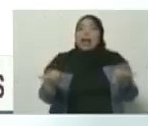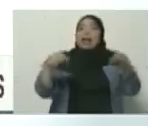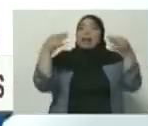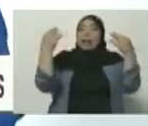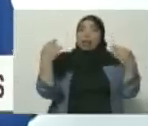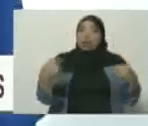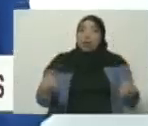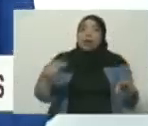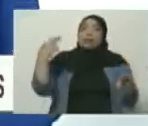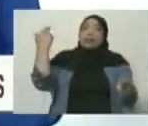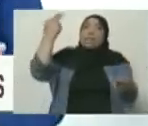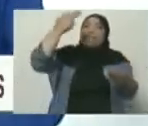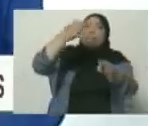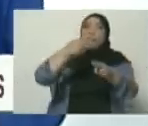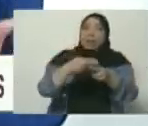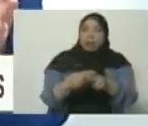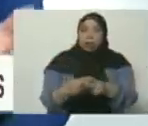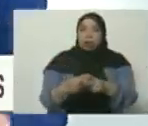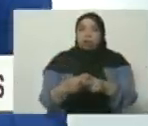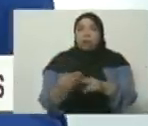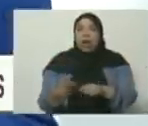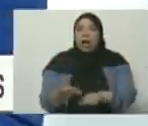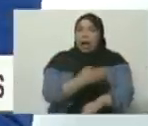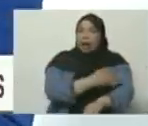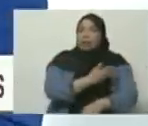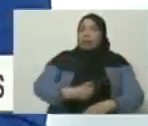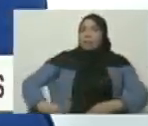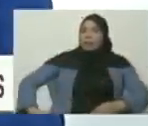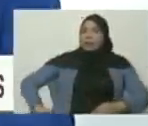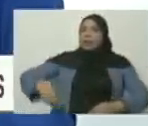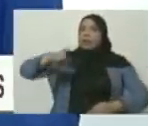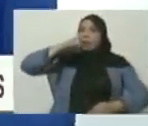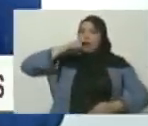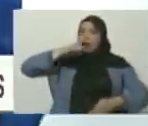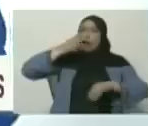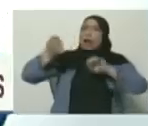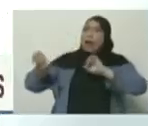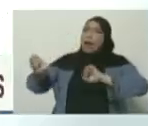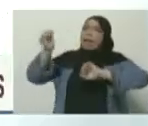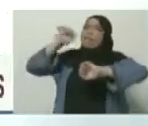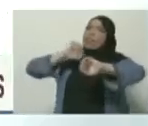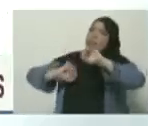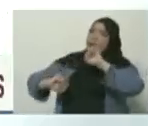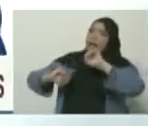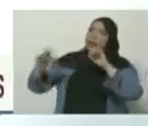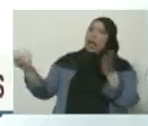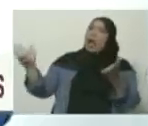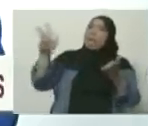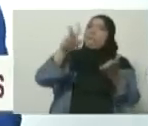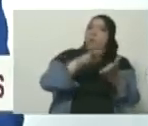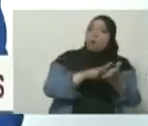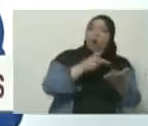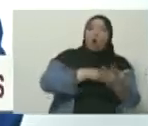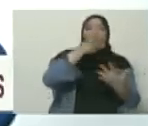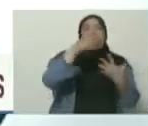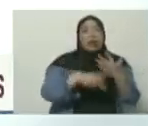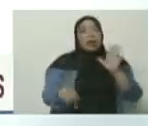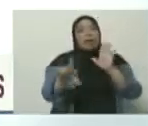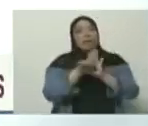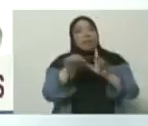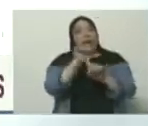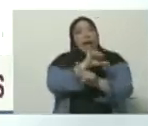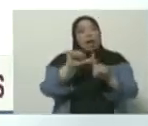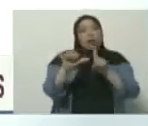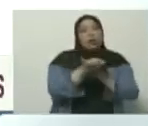pocos meses el presidente Nicolás Maduro aprobó un plan para mitigar el impacto de la crisis climática. Hoy justamente en